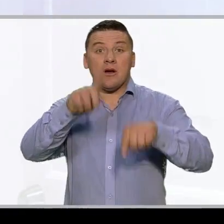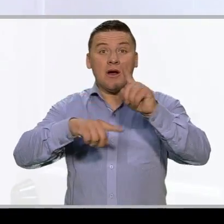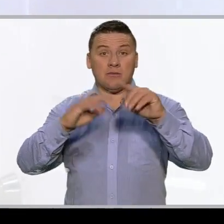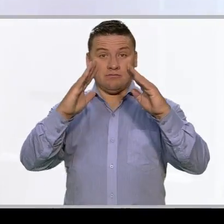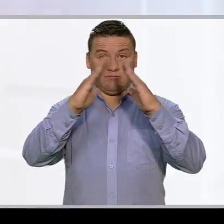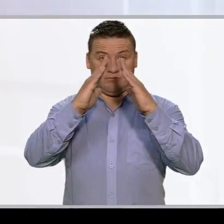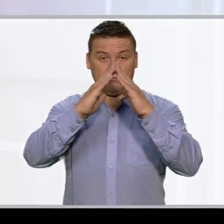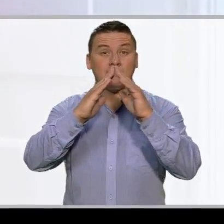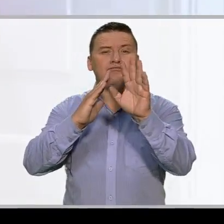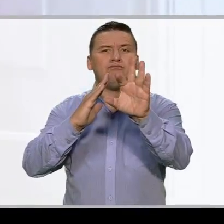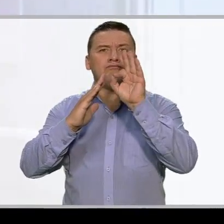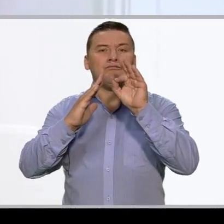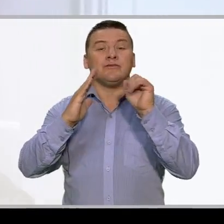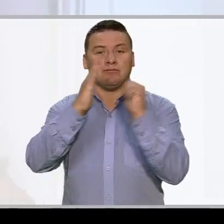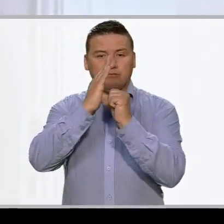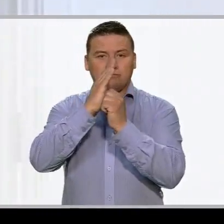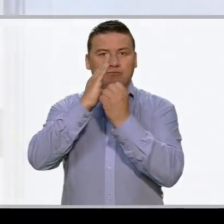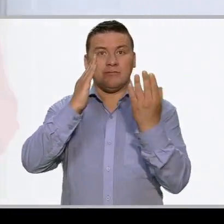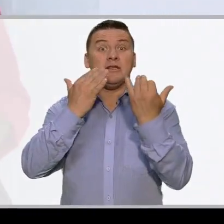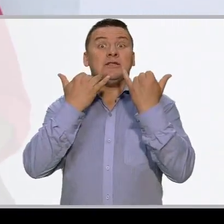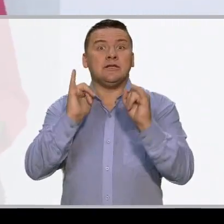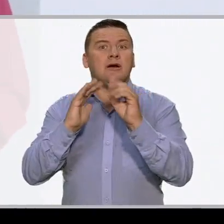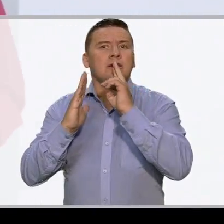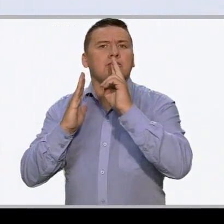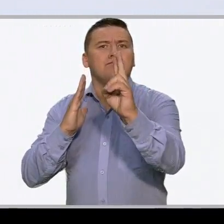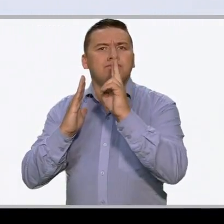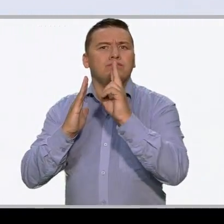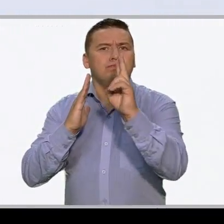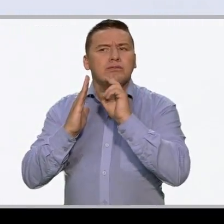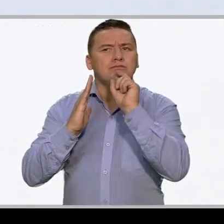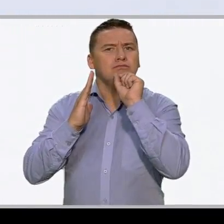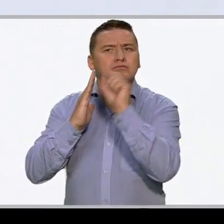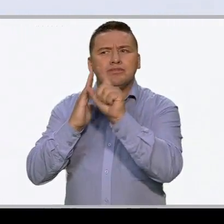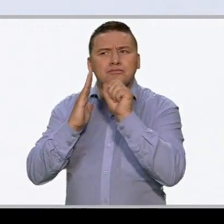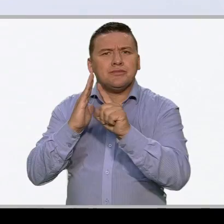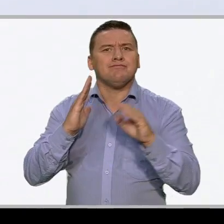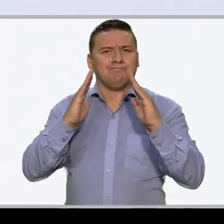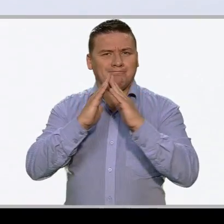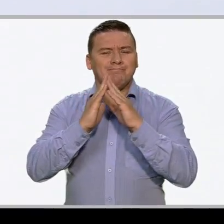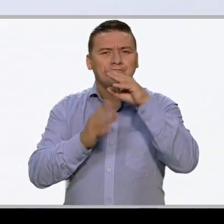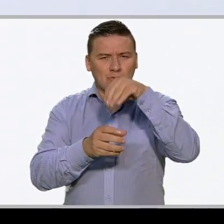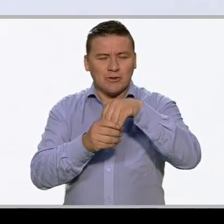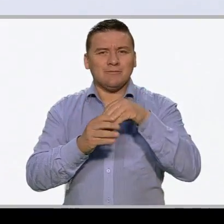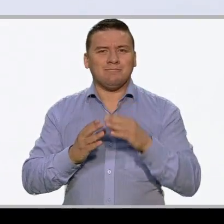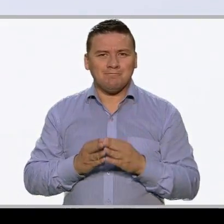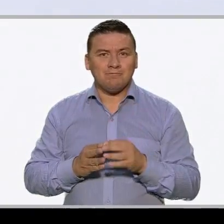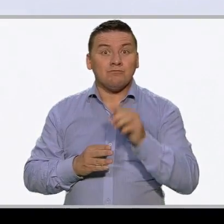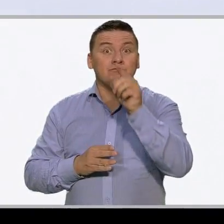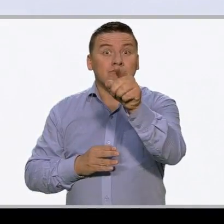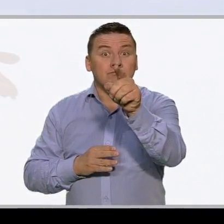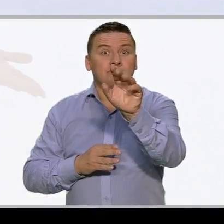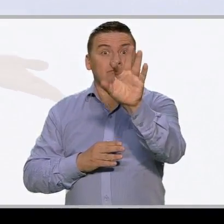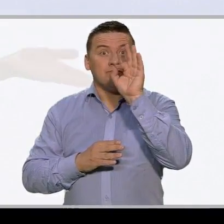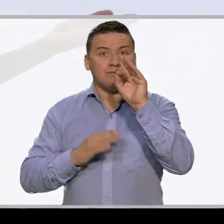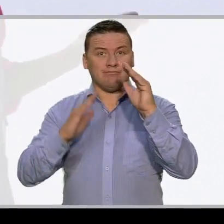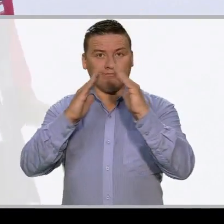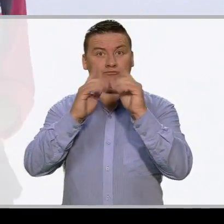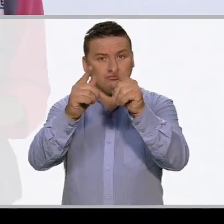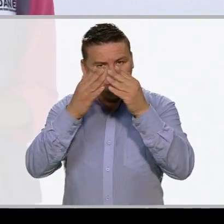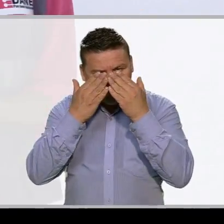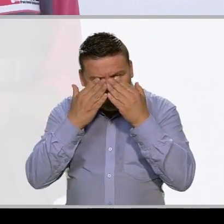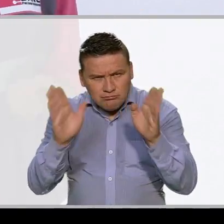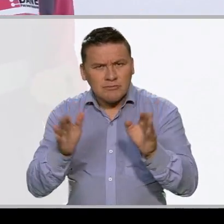Algunos hogares elegidos por el DANE ya están respondiendo en la encuesta nacional de presupuestos de los hogares. Si el suyo es elegido,